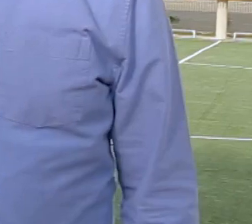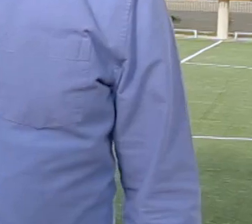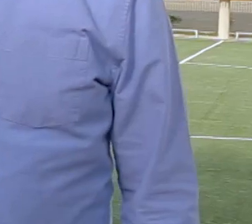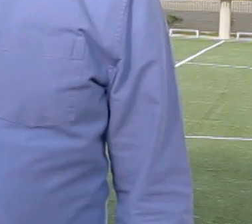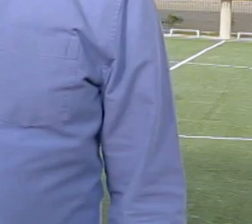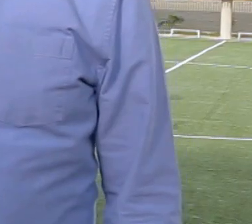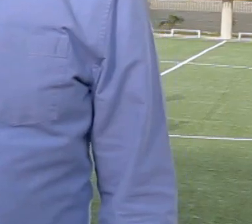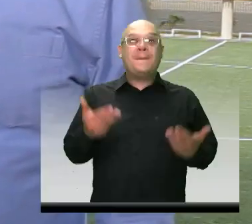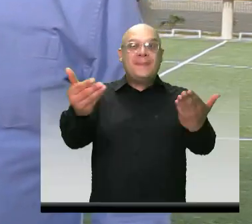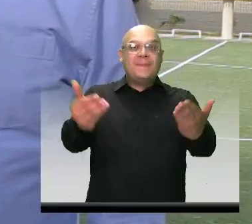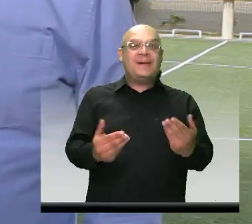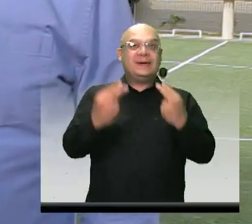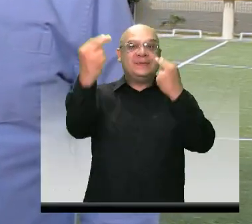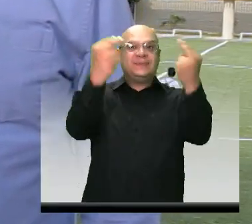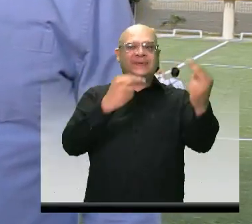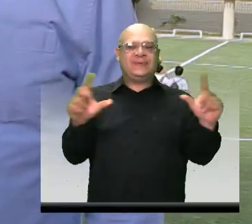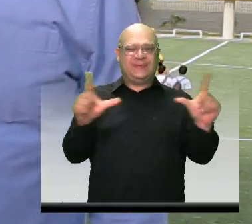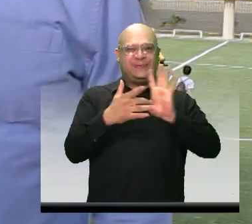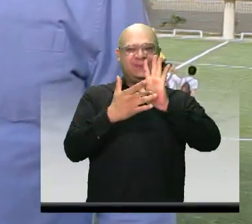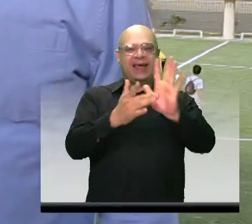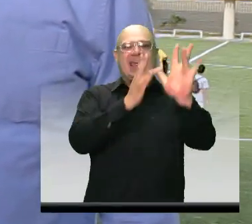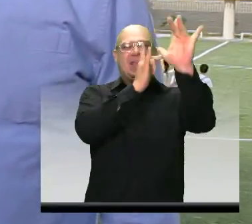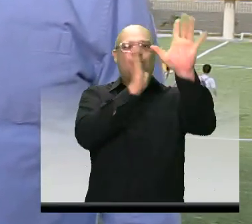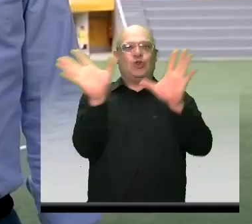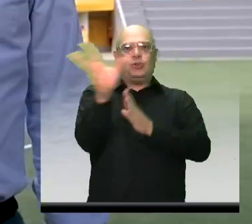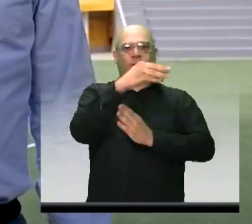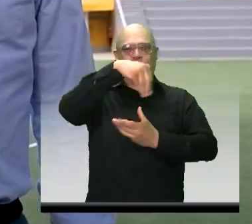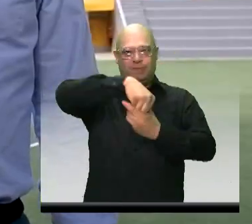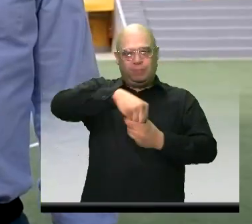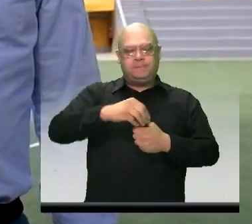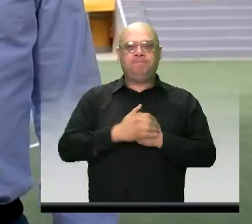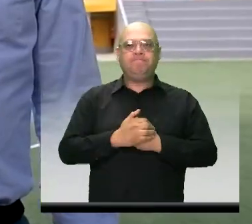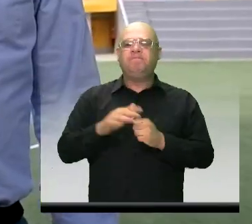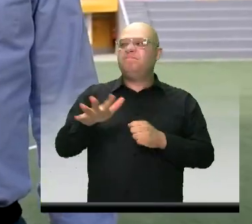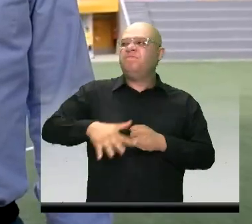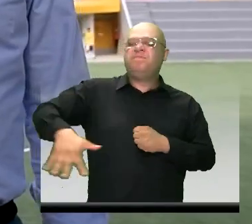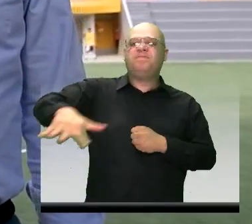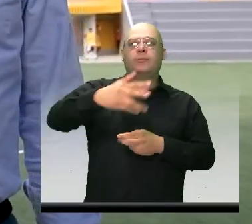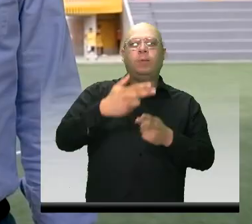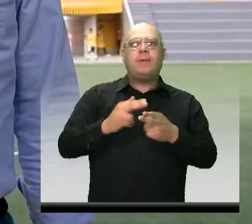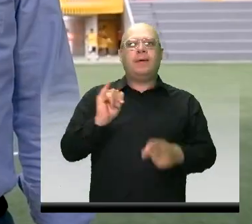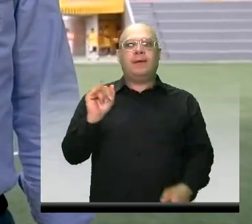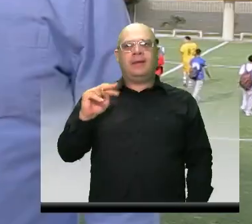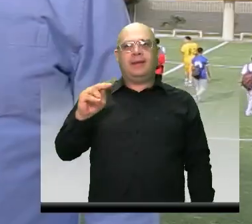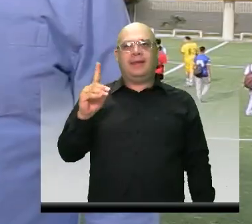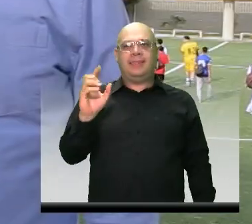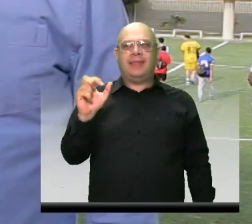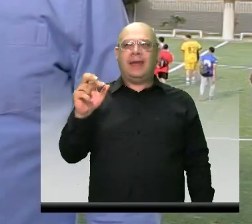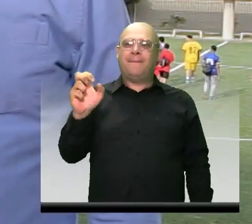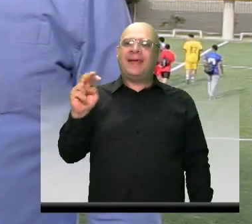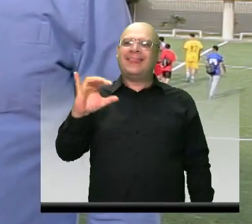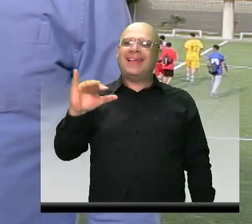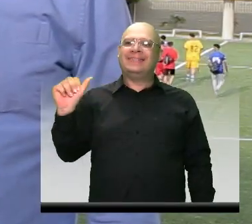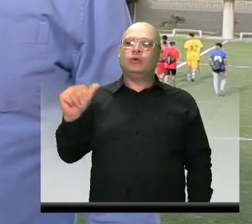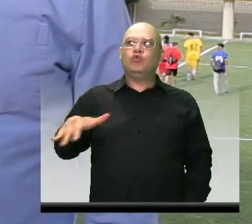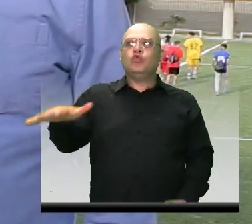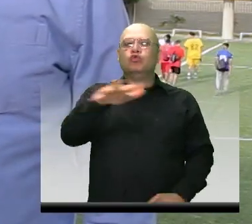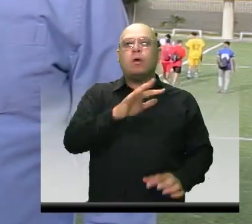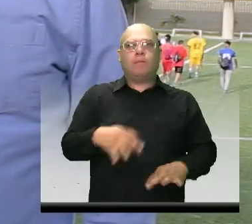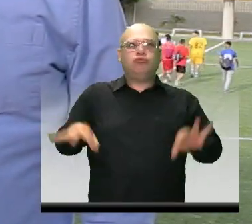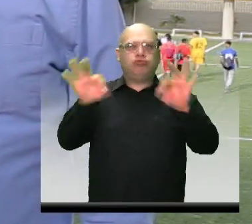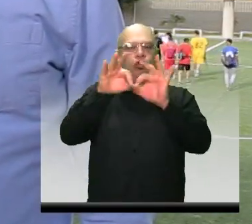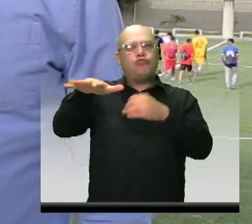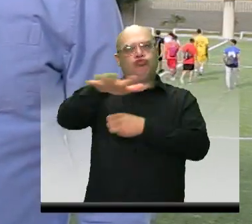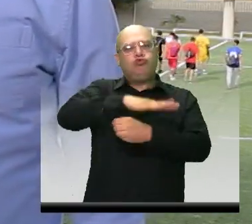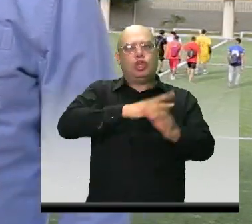Bienvenidos a nuestro programa institucional Todos Somos Itagüí, aquí desde el barrio La Independencia, uno de los barrios más representativos de la ciudad y con el alcalde